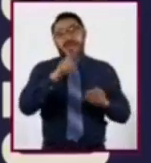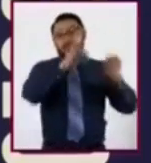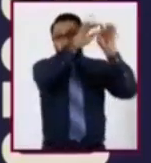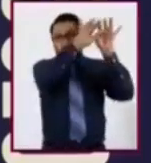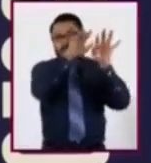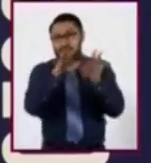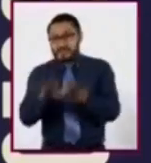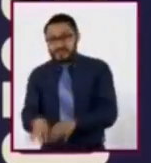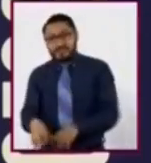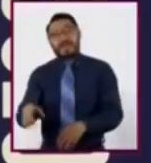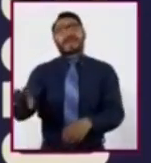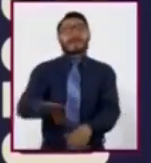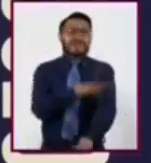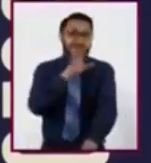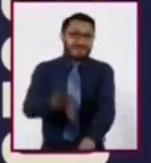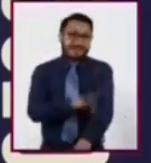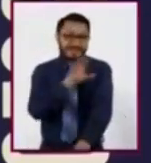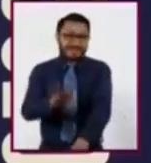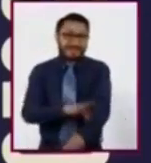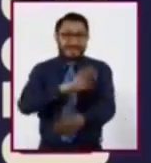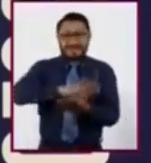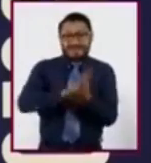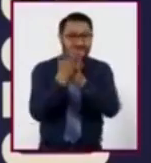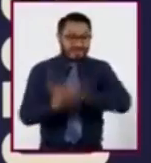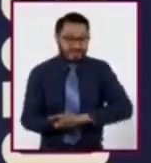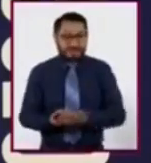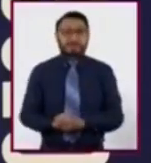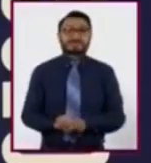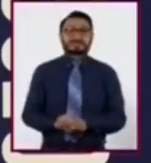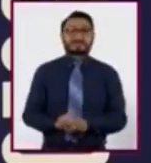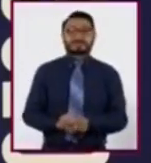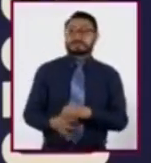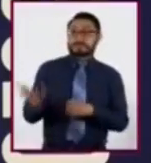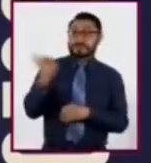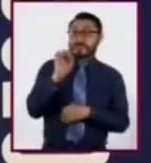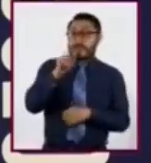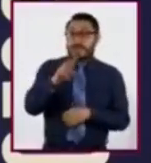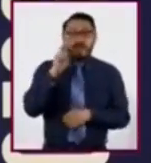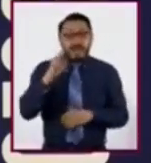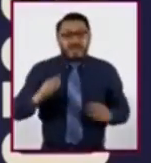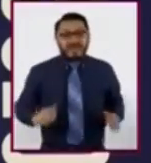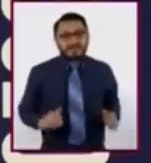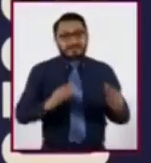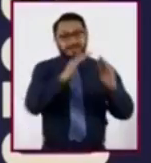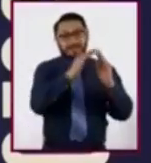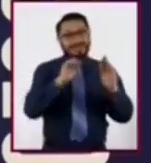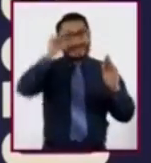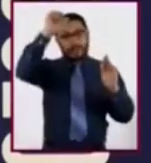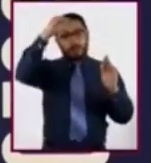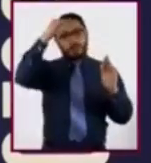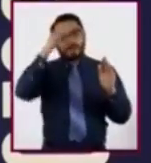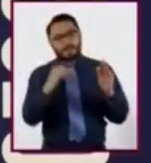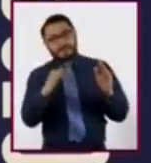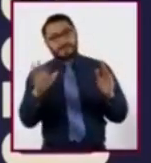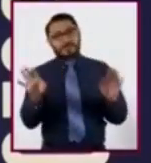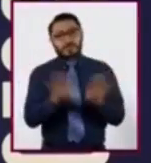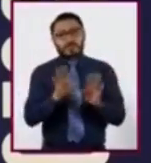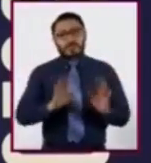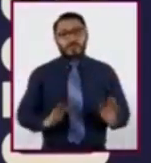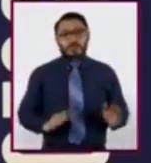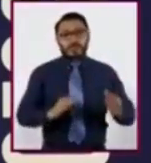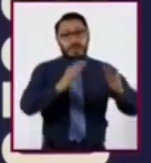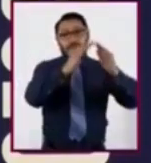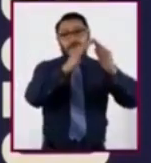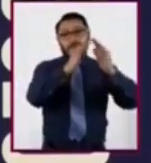eléctrica. Quizá alguna vez has observado una montaña más pequeña y que en vez de tener una terminación en pico,